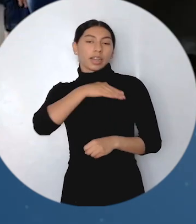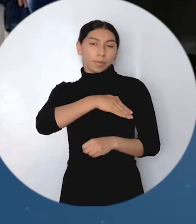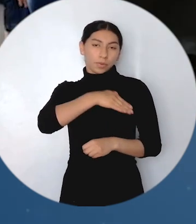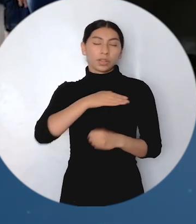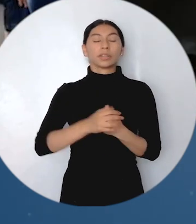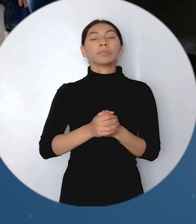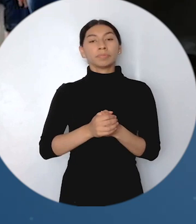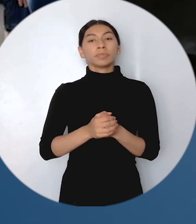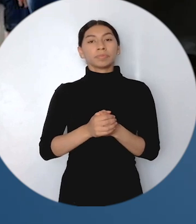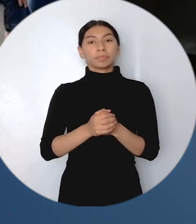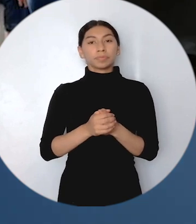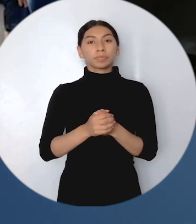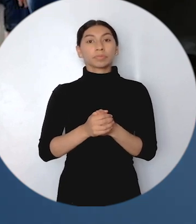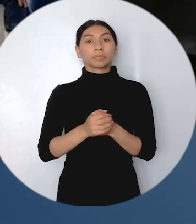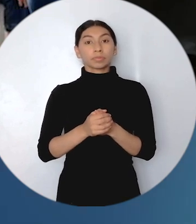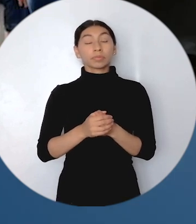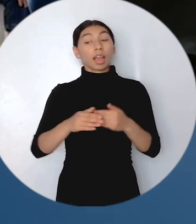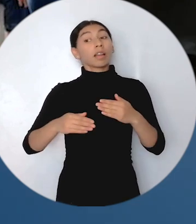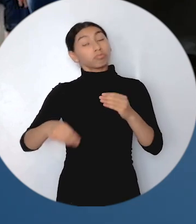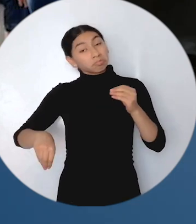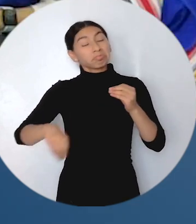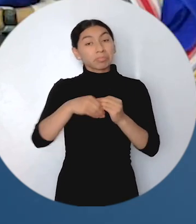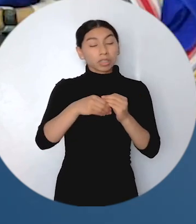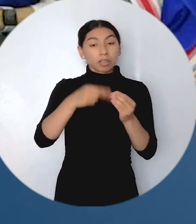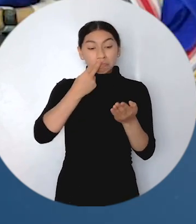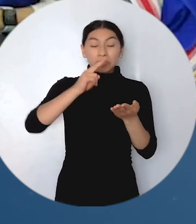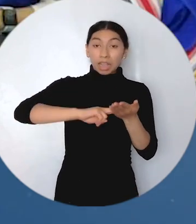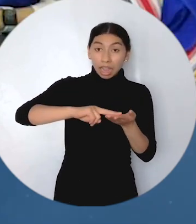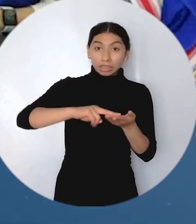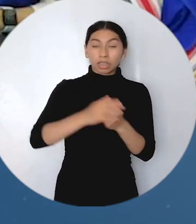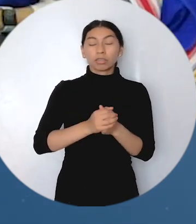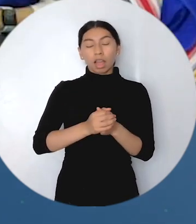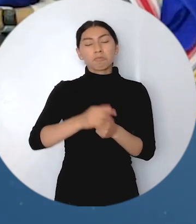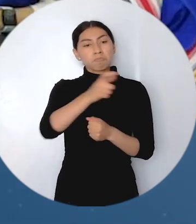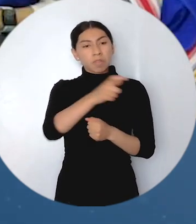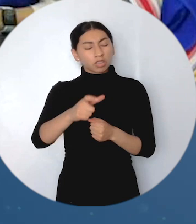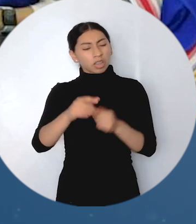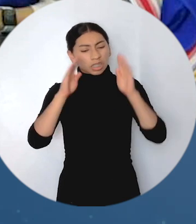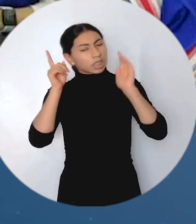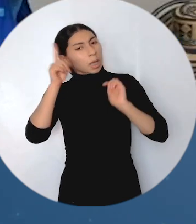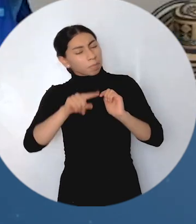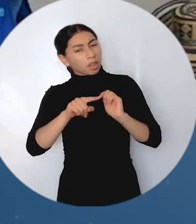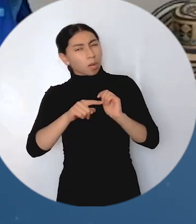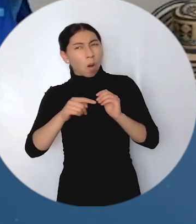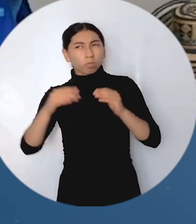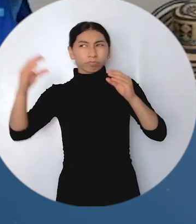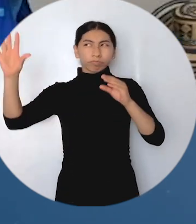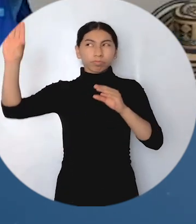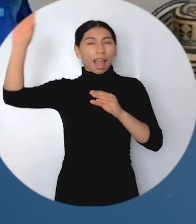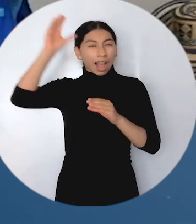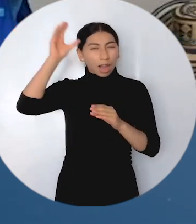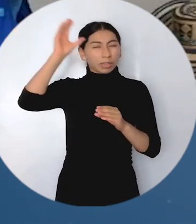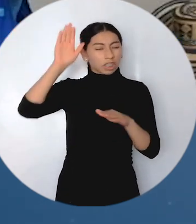San Pablo y Morales en Bolívar y San Alberto en Cesar. Además de recibir su carta de indemnización, los sobrevivientes del conflicto también recibieron